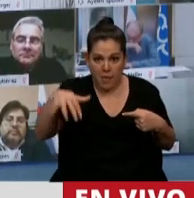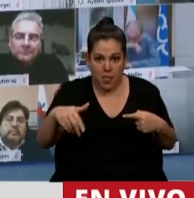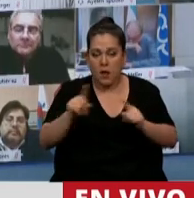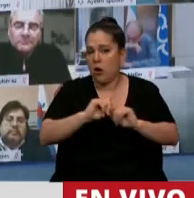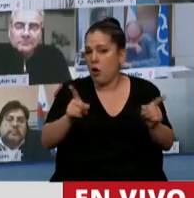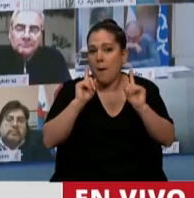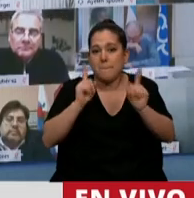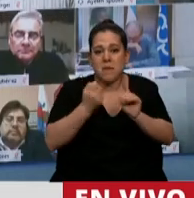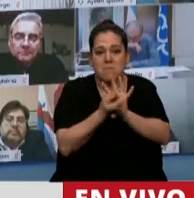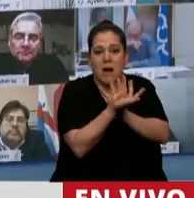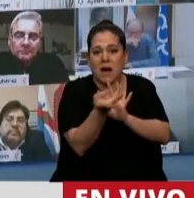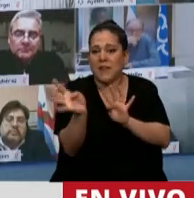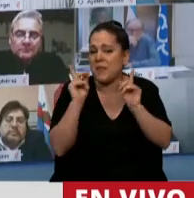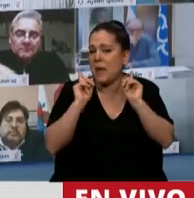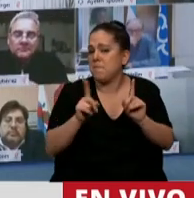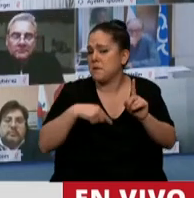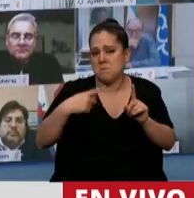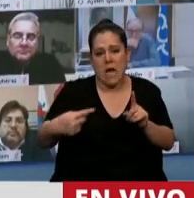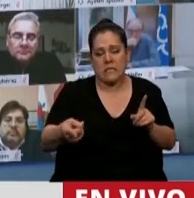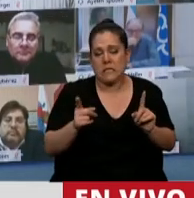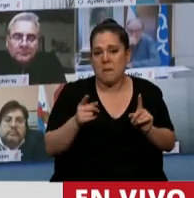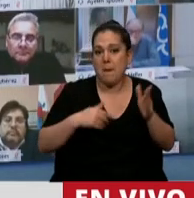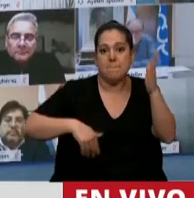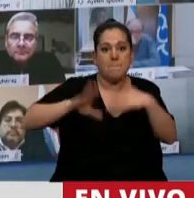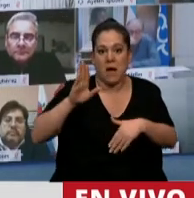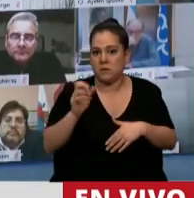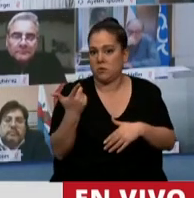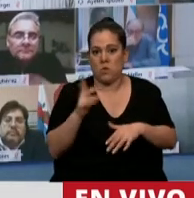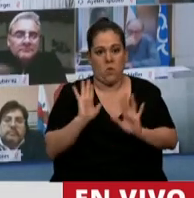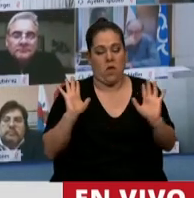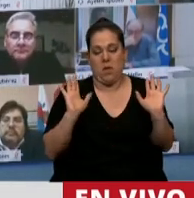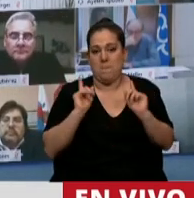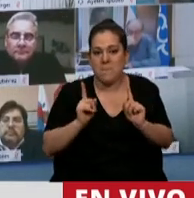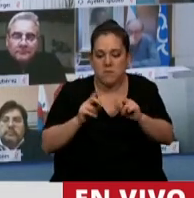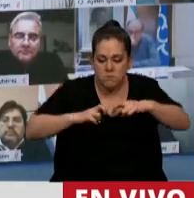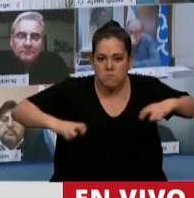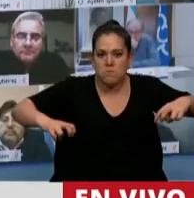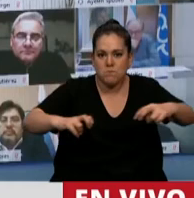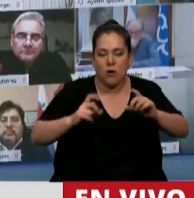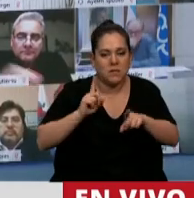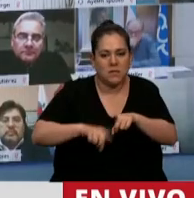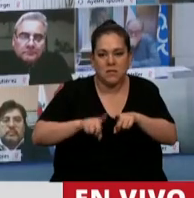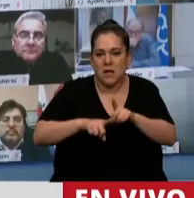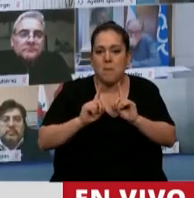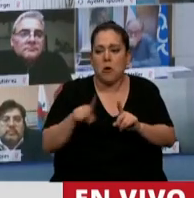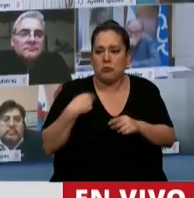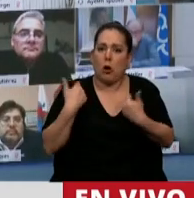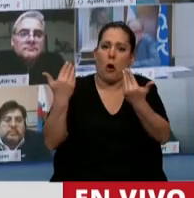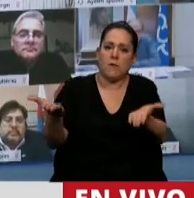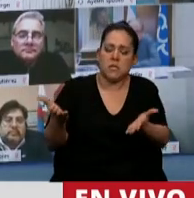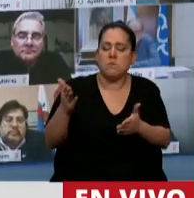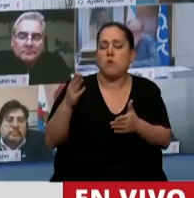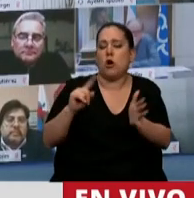cantidad de siempre, no hay más. Pero nosotros ofrecimos también el Centro Cultural San Martín,